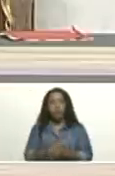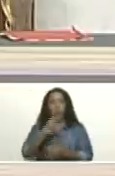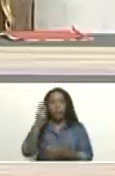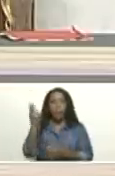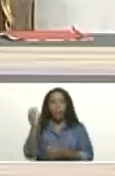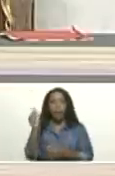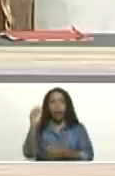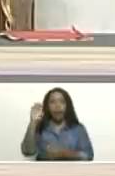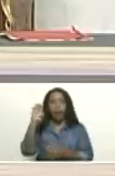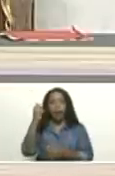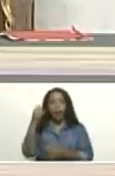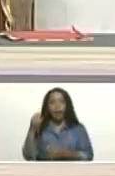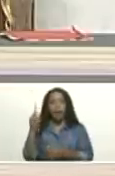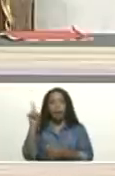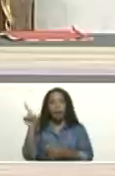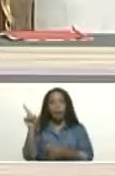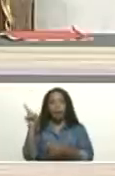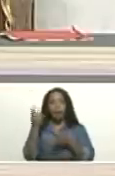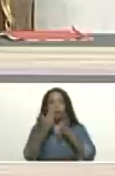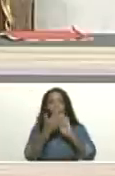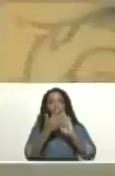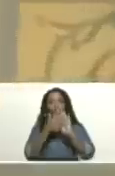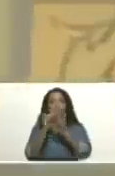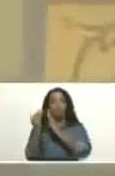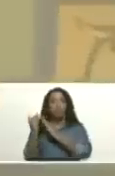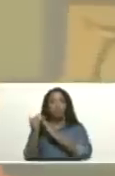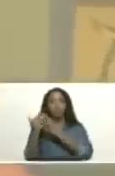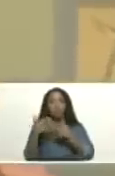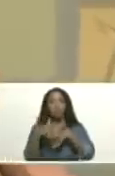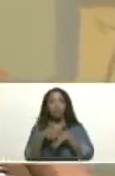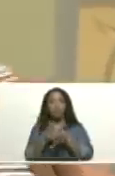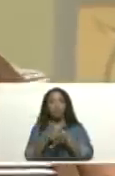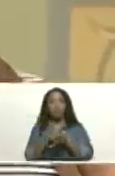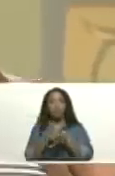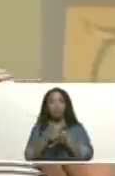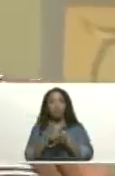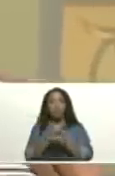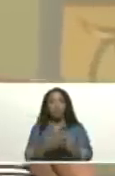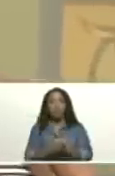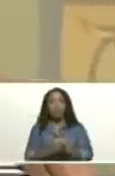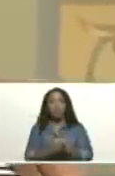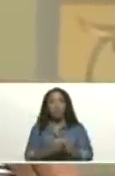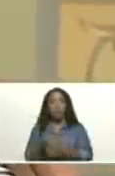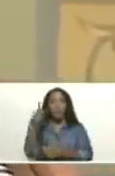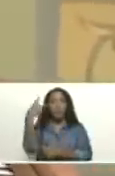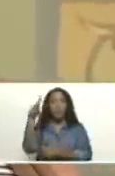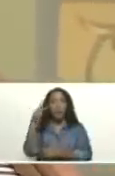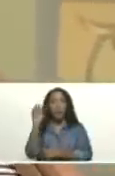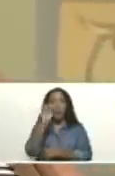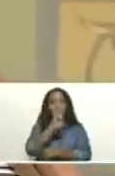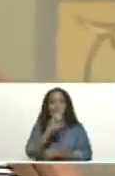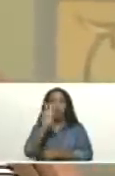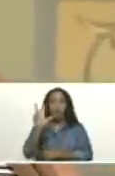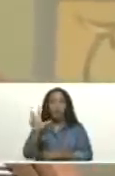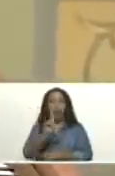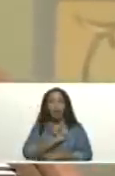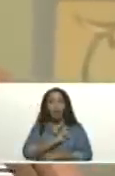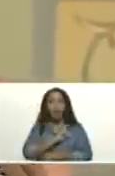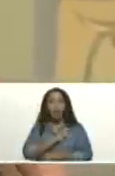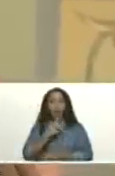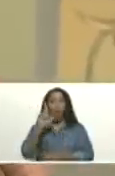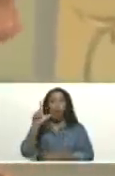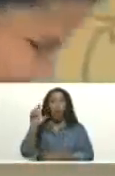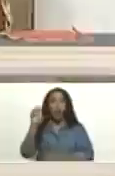parlamentaria comunal e integrante del Consejo Ejecutivo de la Comuna Socialista Simón Bolívar, de la Parroquia 23 de enero. Legna.